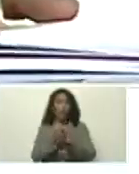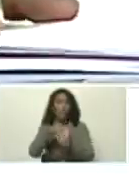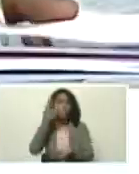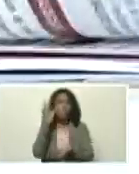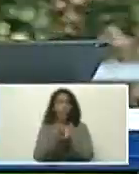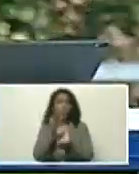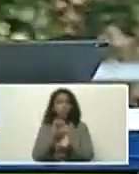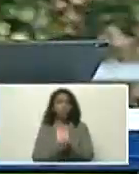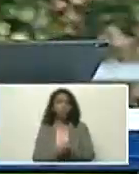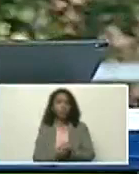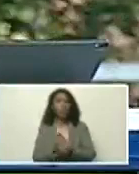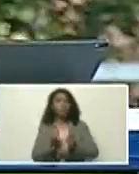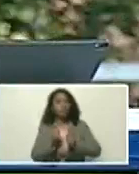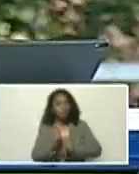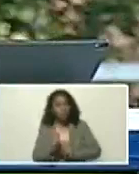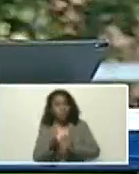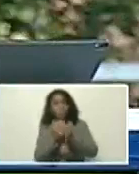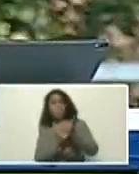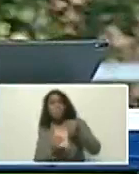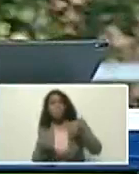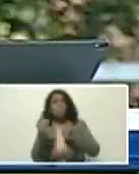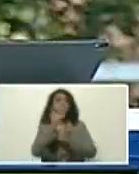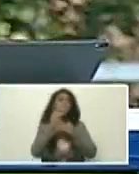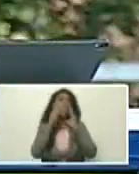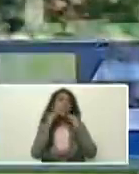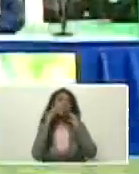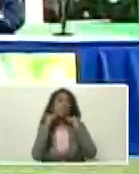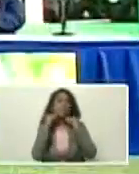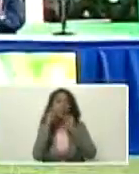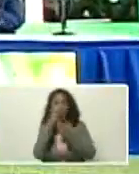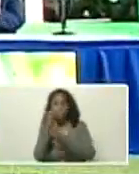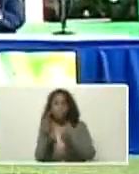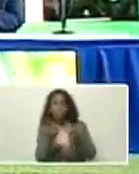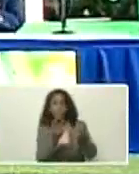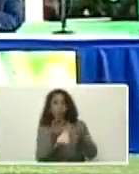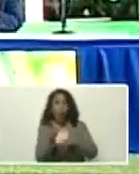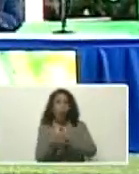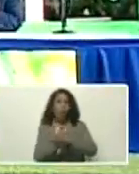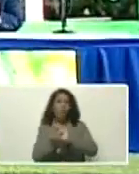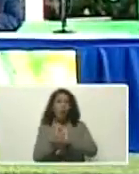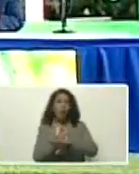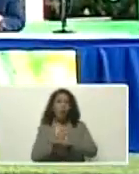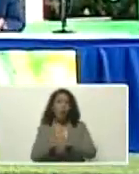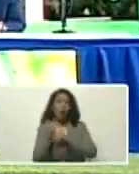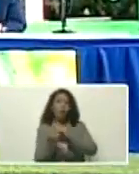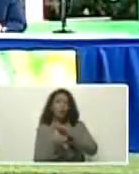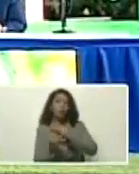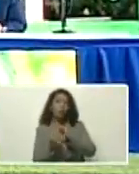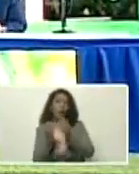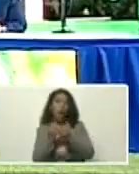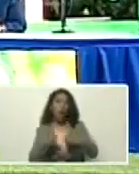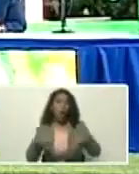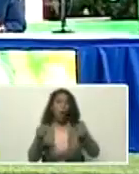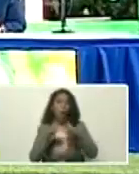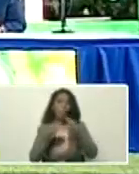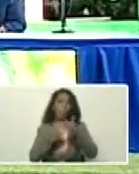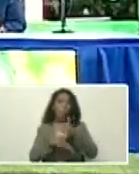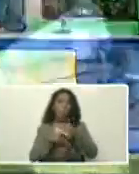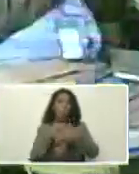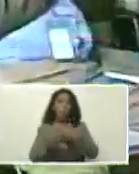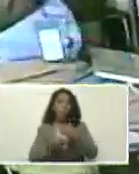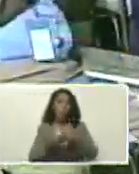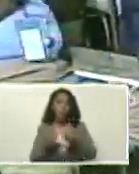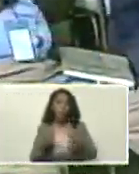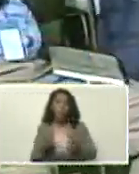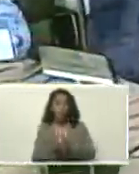vamos a tratar, que vengan los mayores expertos, a invitar gobiernos, instituciones de la ONU, vamos a hacer, un gran encuentro